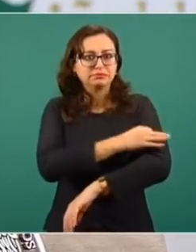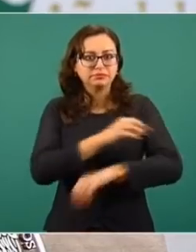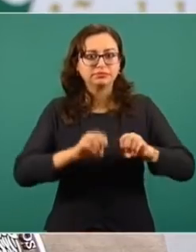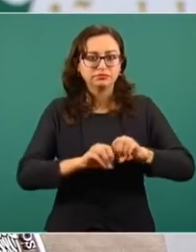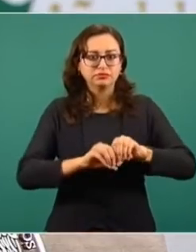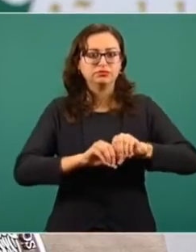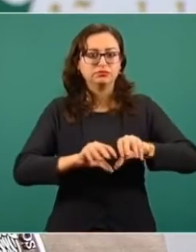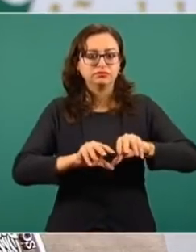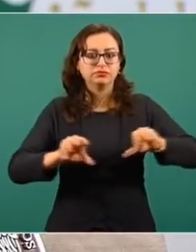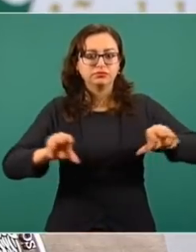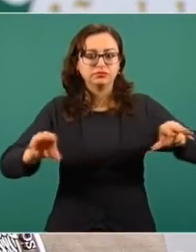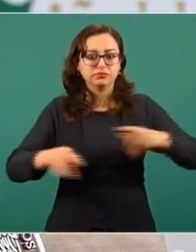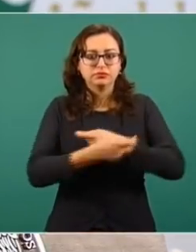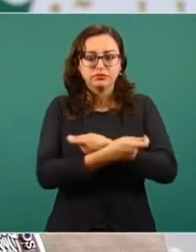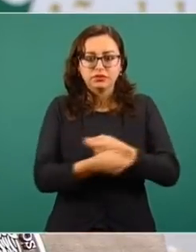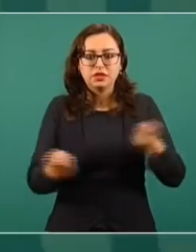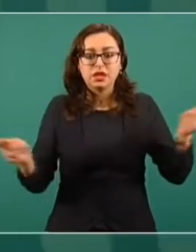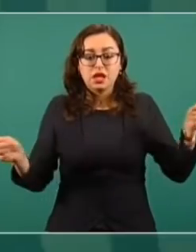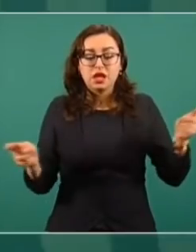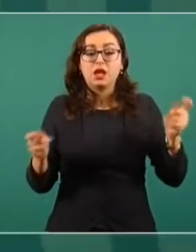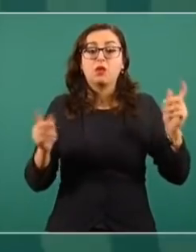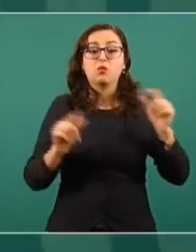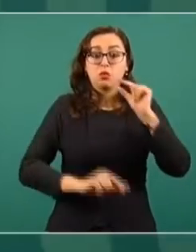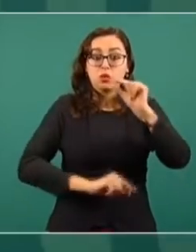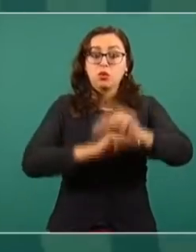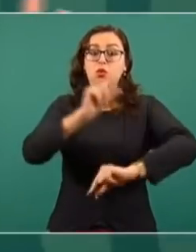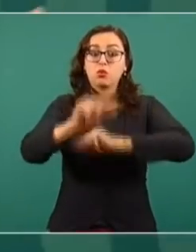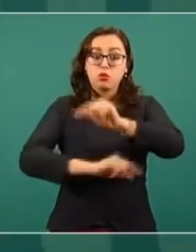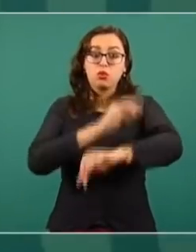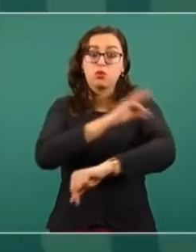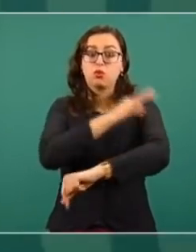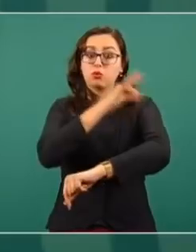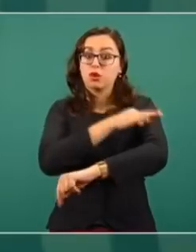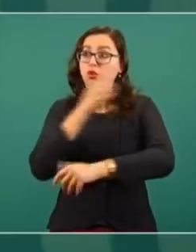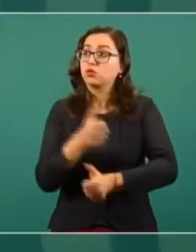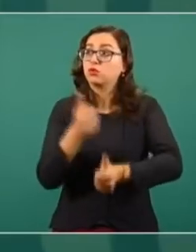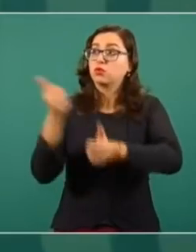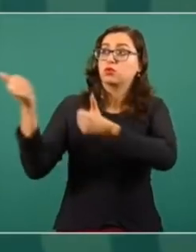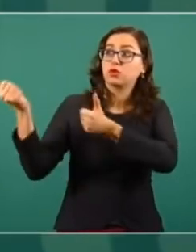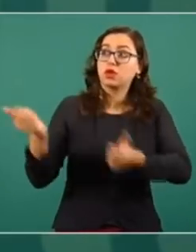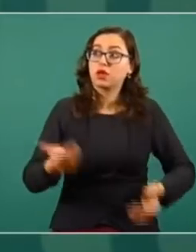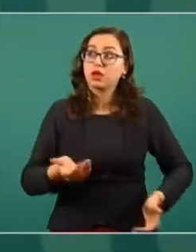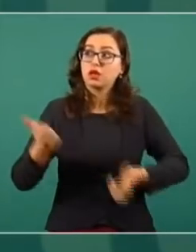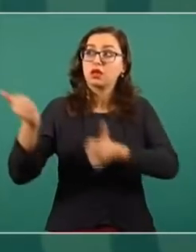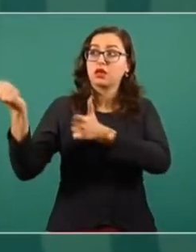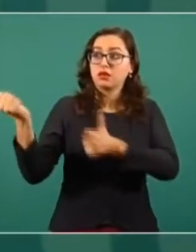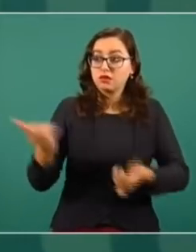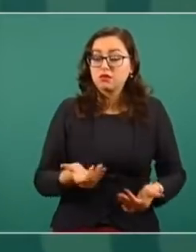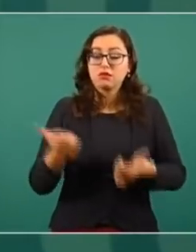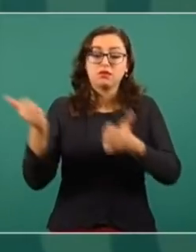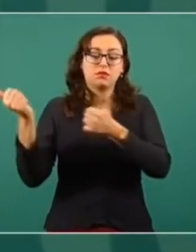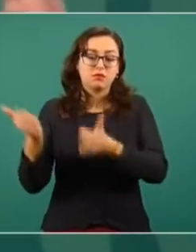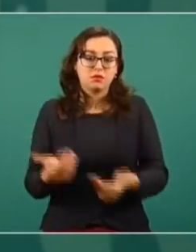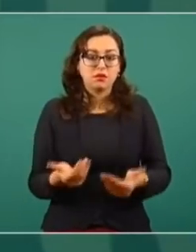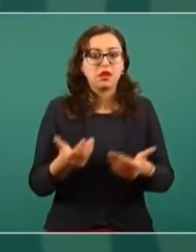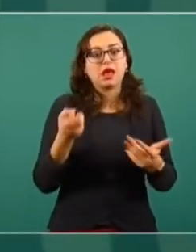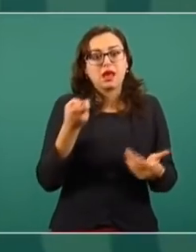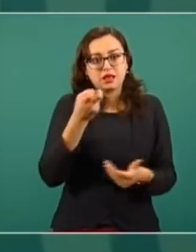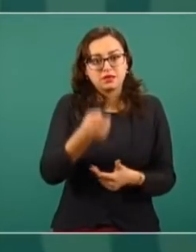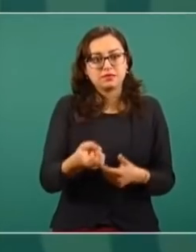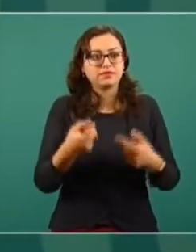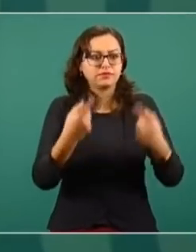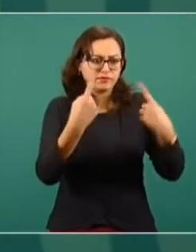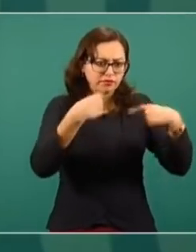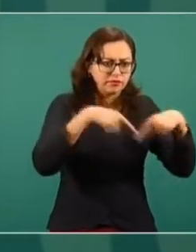las vacunas al país vamos a ir abriendo este estrato de